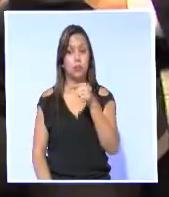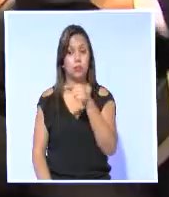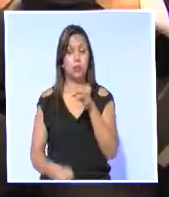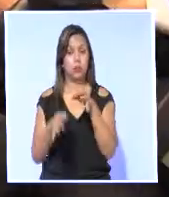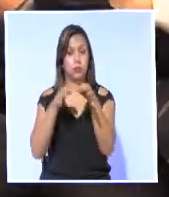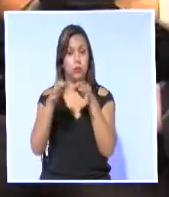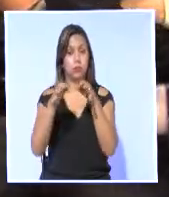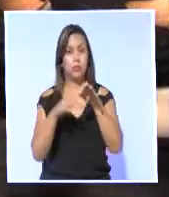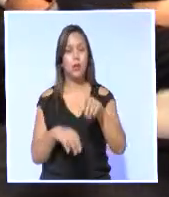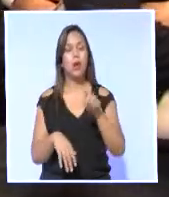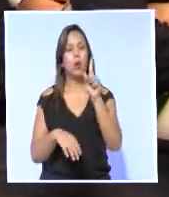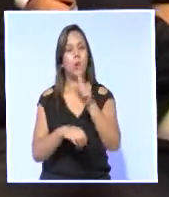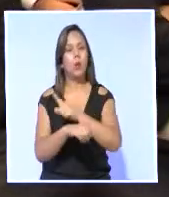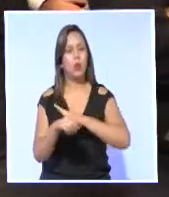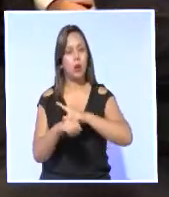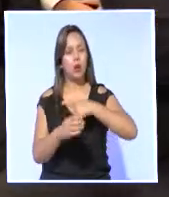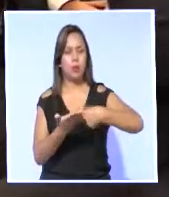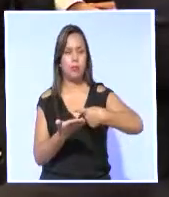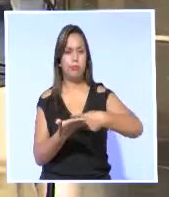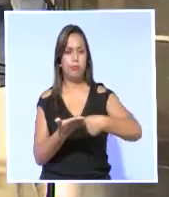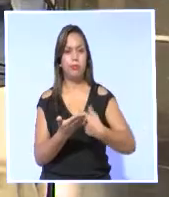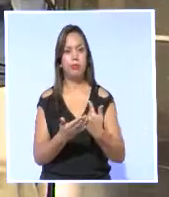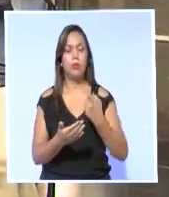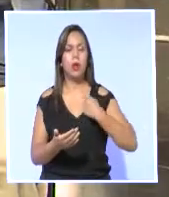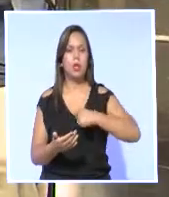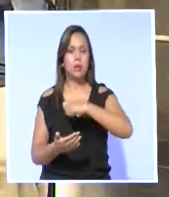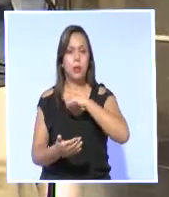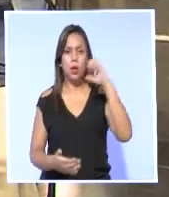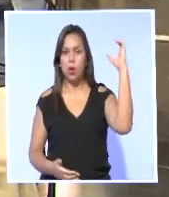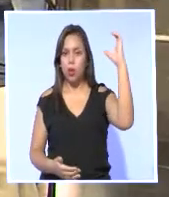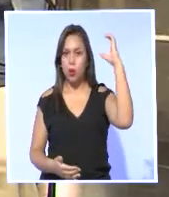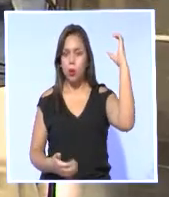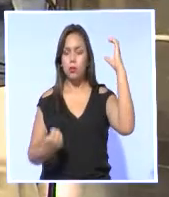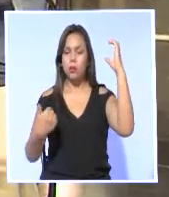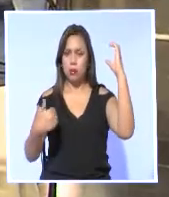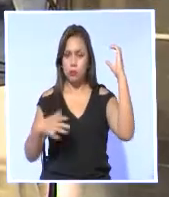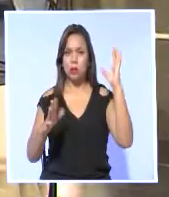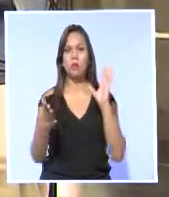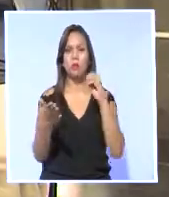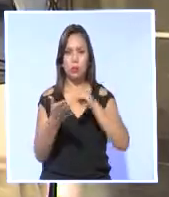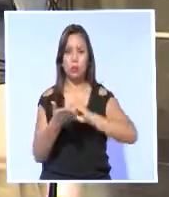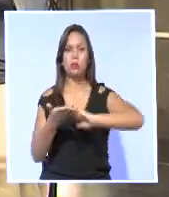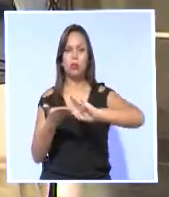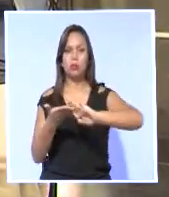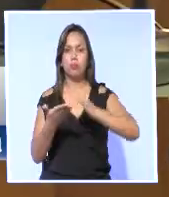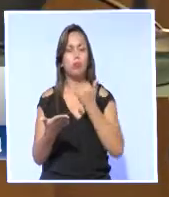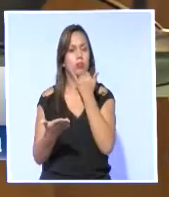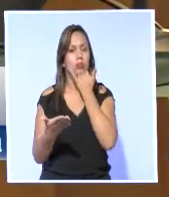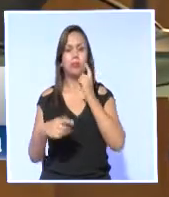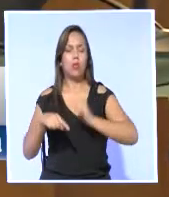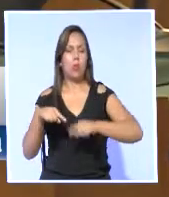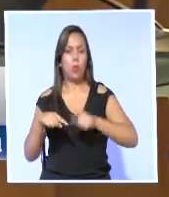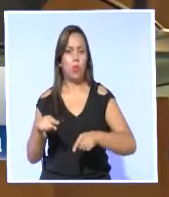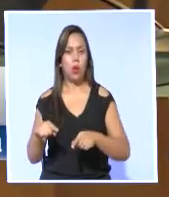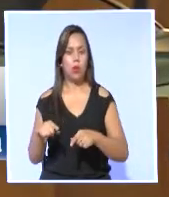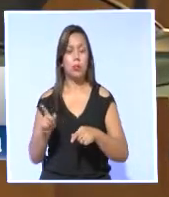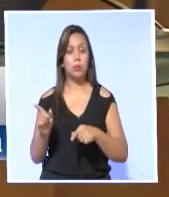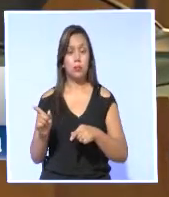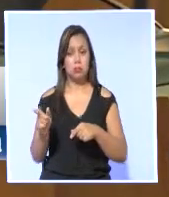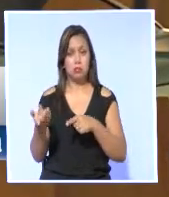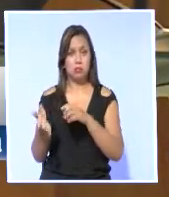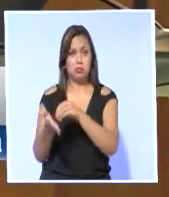minutos en explicar cómo en países como España y Colombia ya se utiliza la figura de error inexcusable. Hoy está afuera gritando.